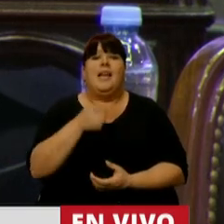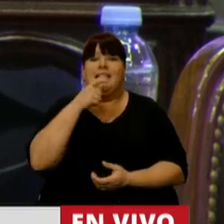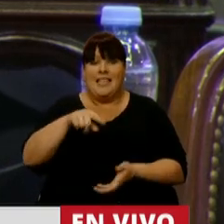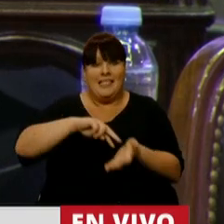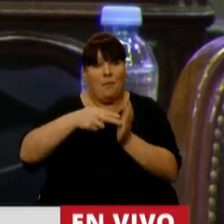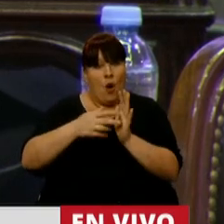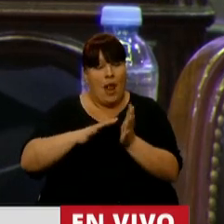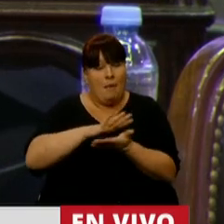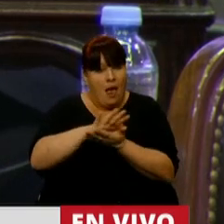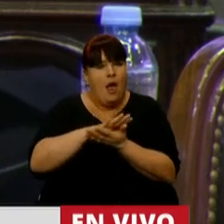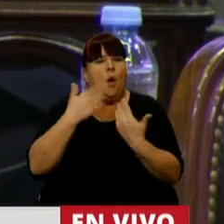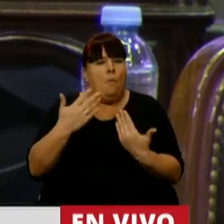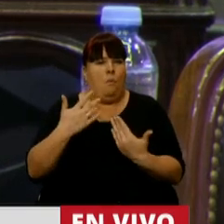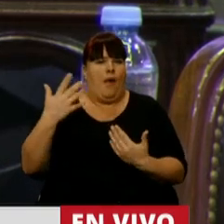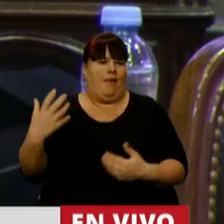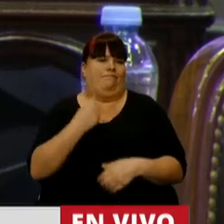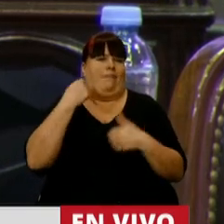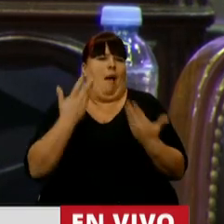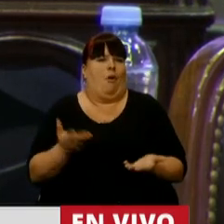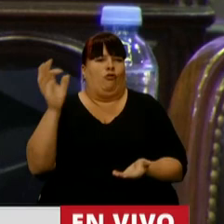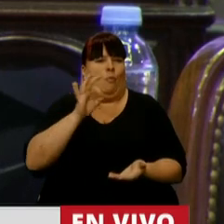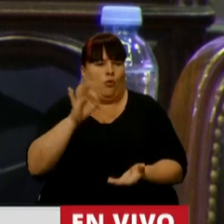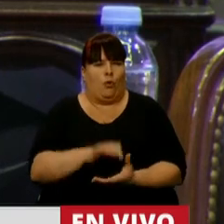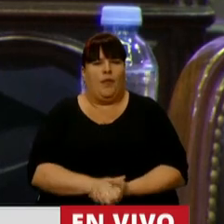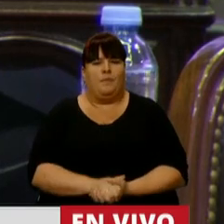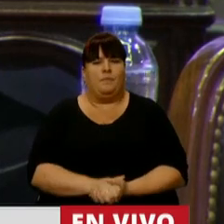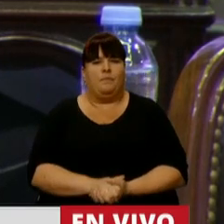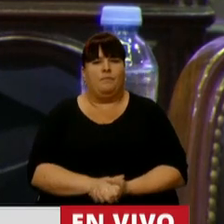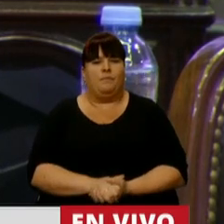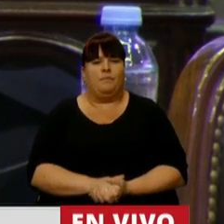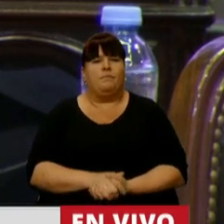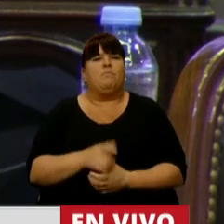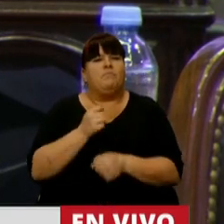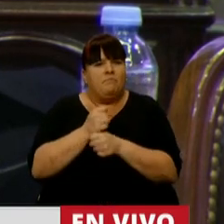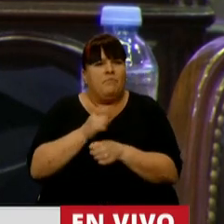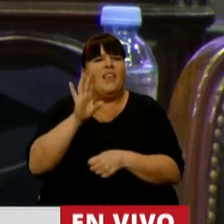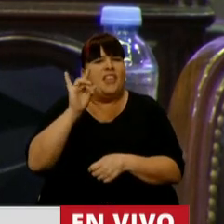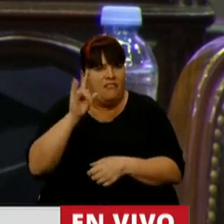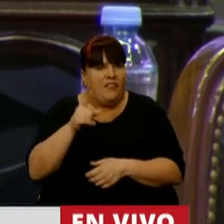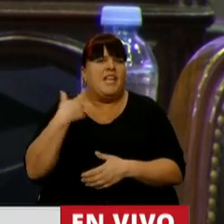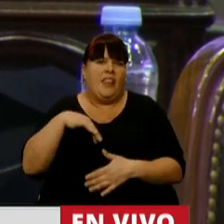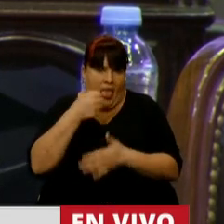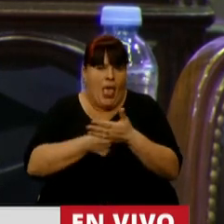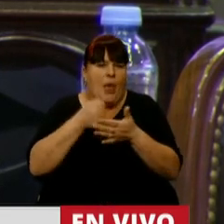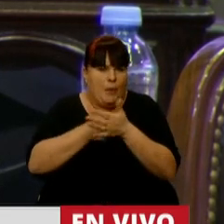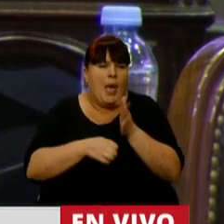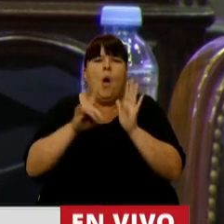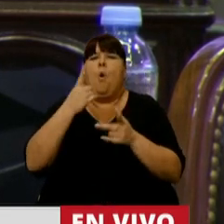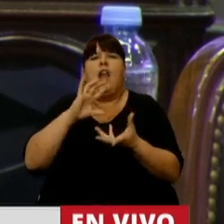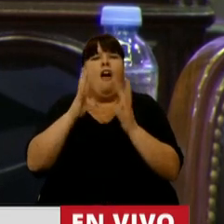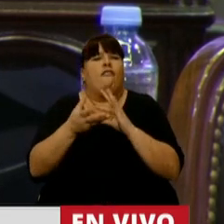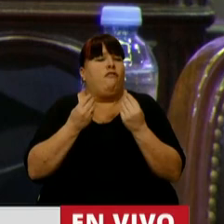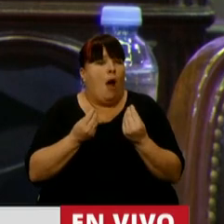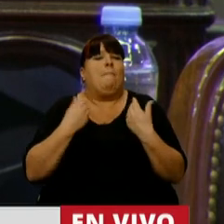de esta crisis podamos hacer una gran oportunidad. Tarea no sencilla, difícil y desafiante, pero la única